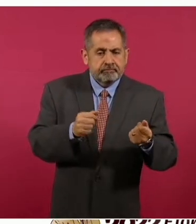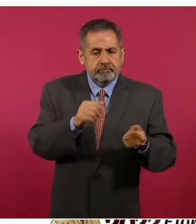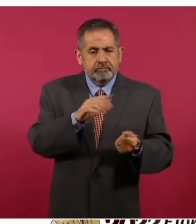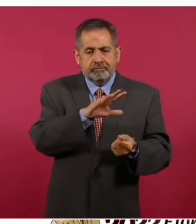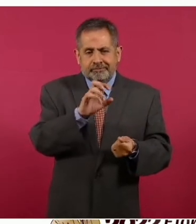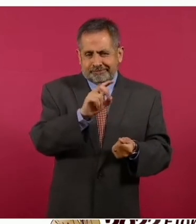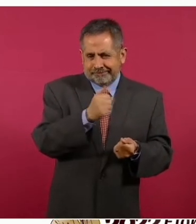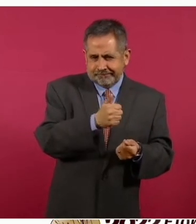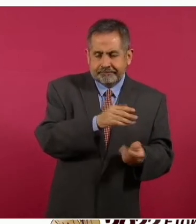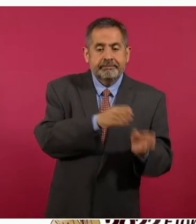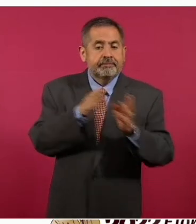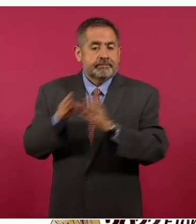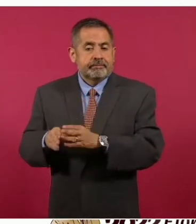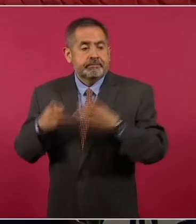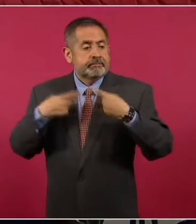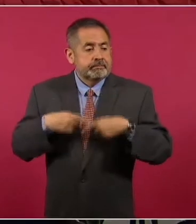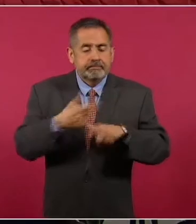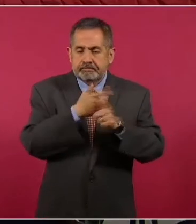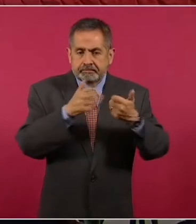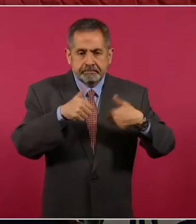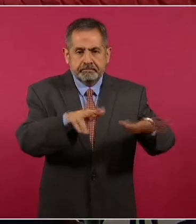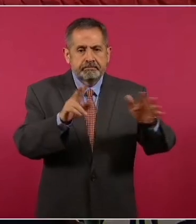víctimas liberadas.